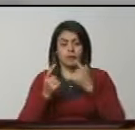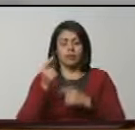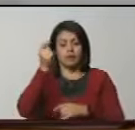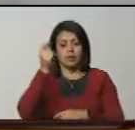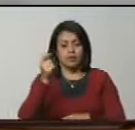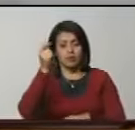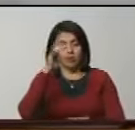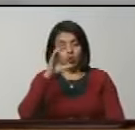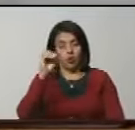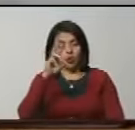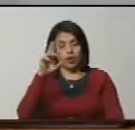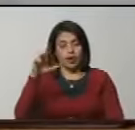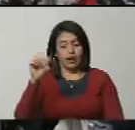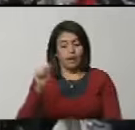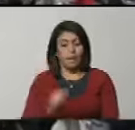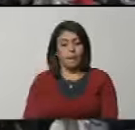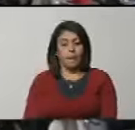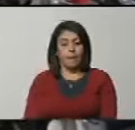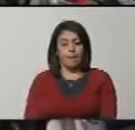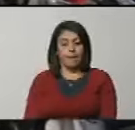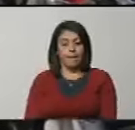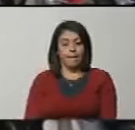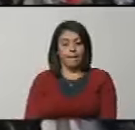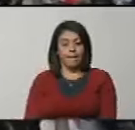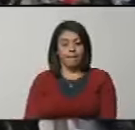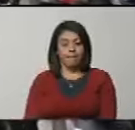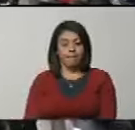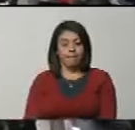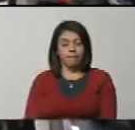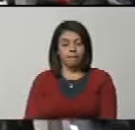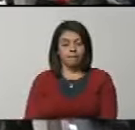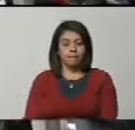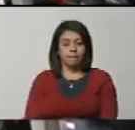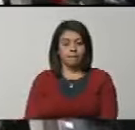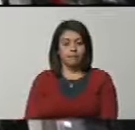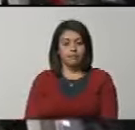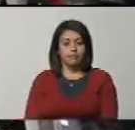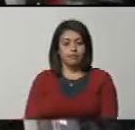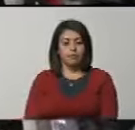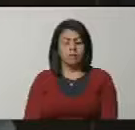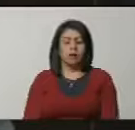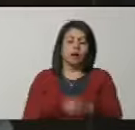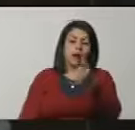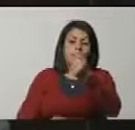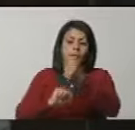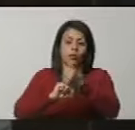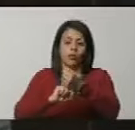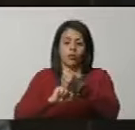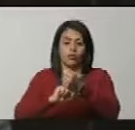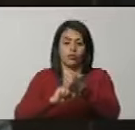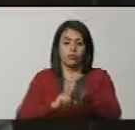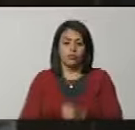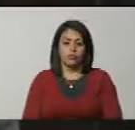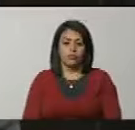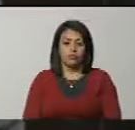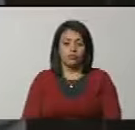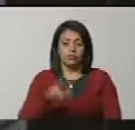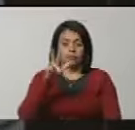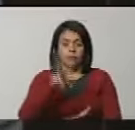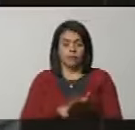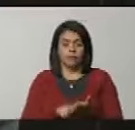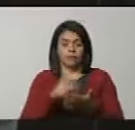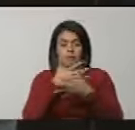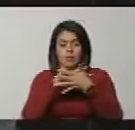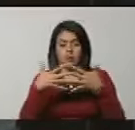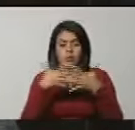Correa. Presidente, es para apoyar la aprobación,